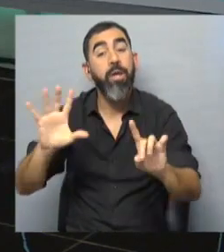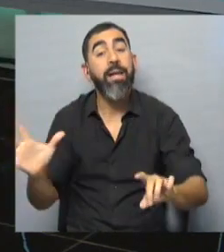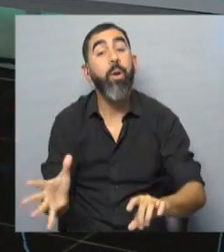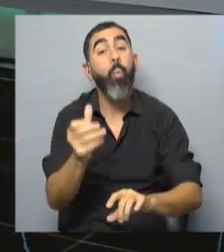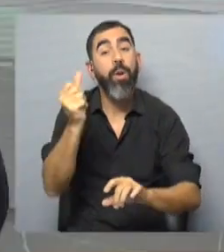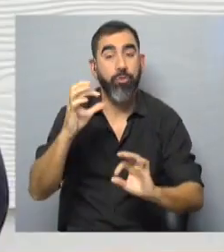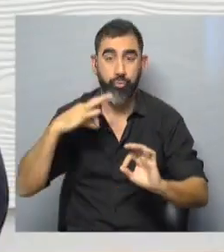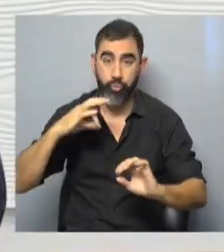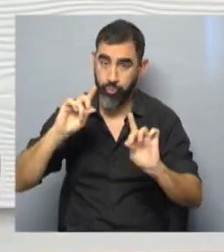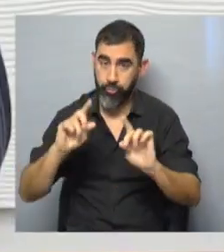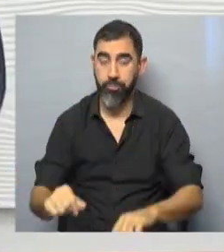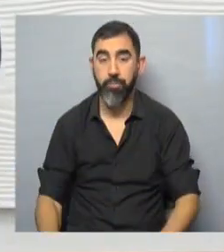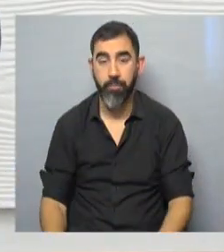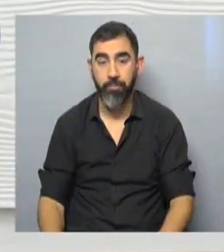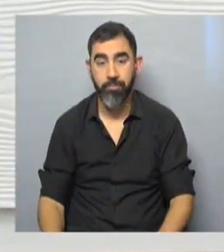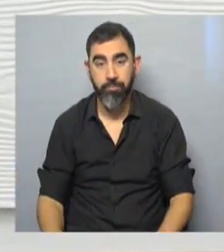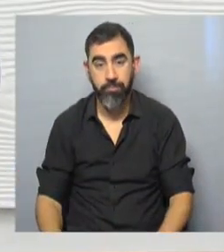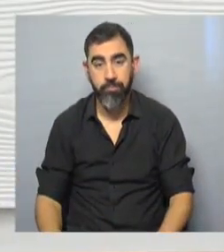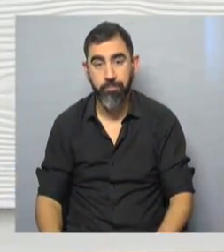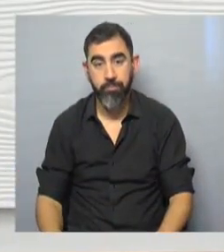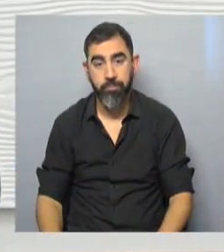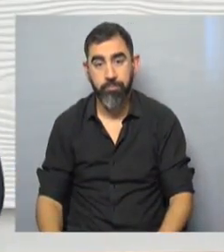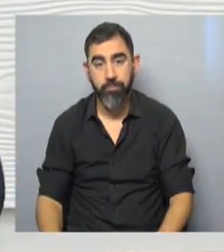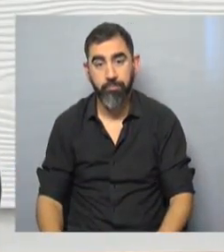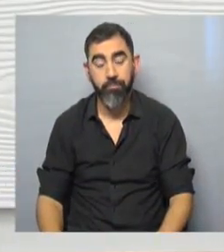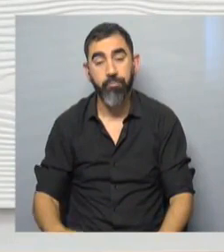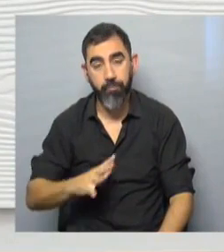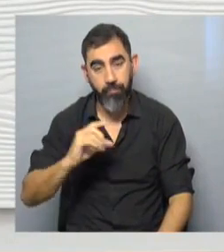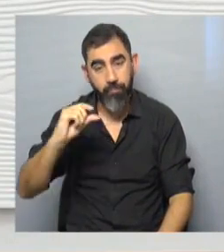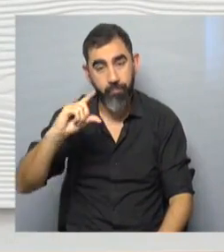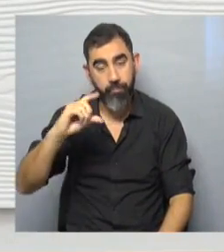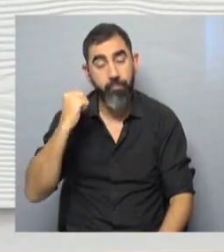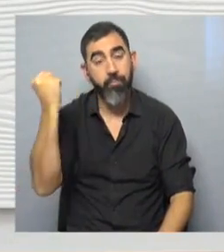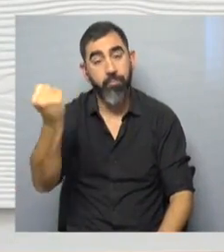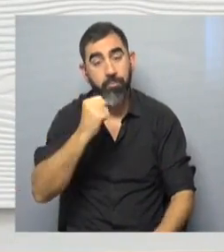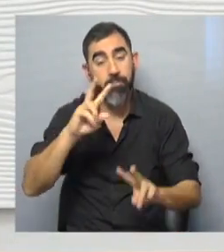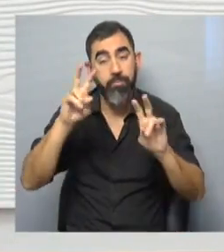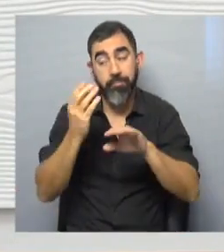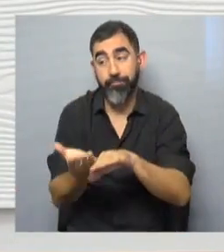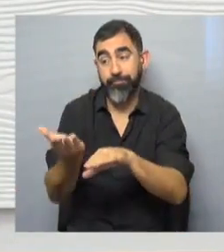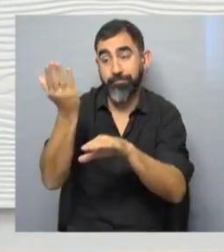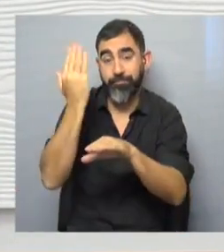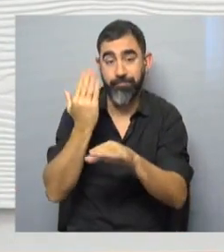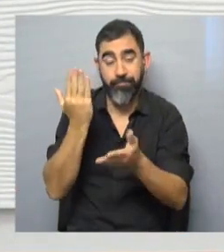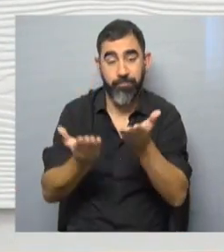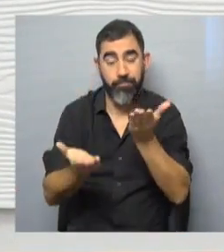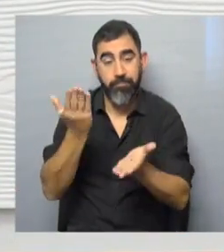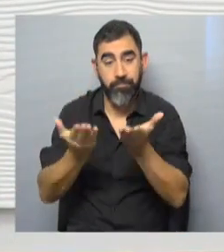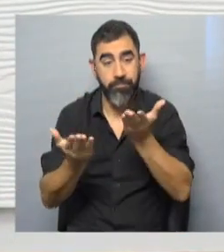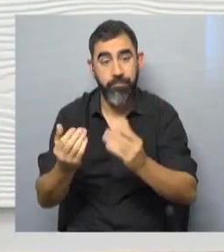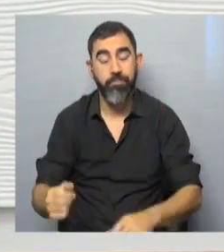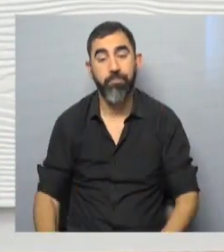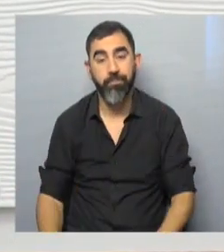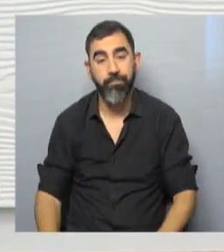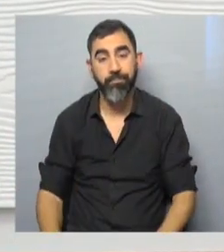salarial. Se logran incrementos importantes respecto a lo que teníamos anteriormente, aunque